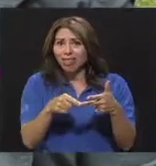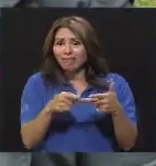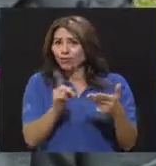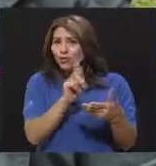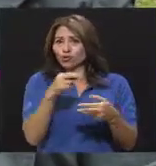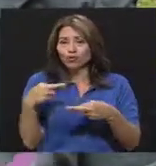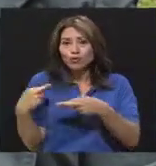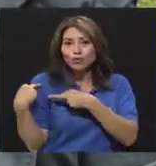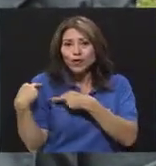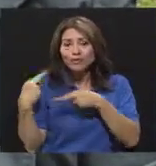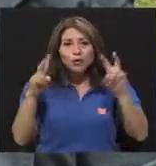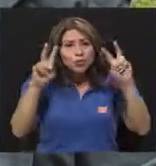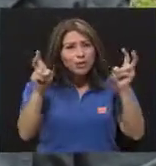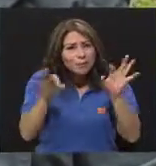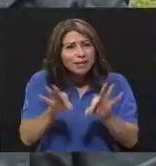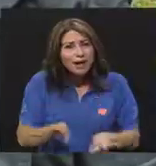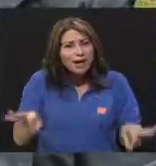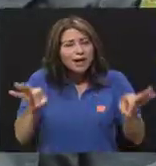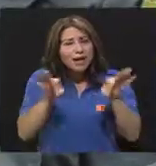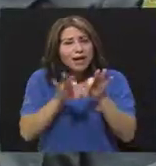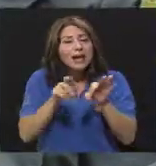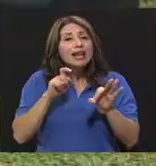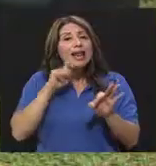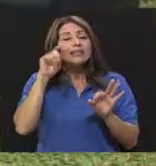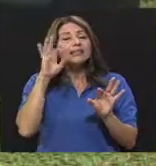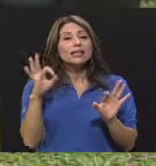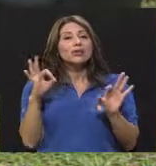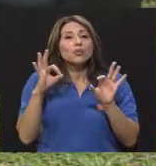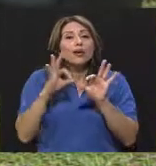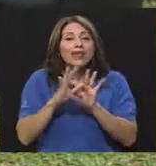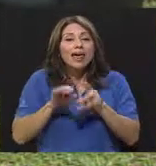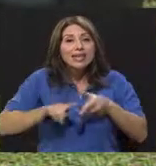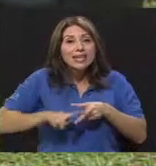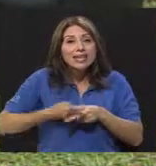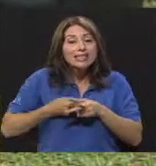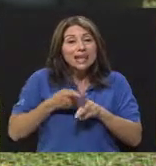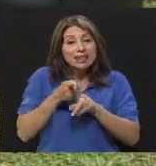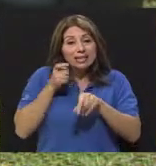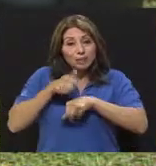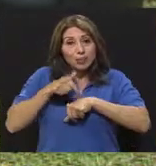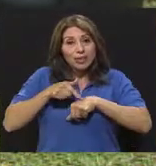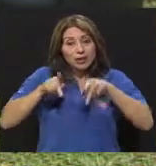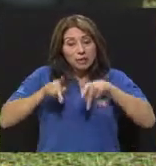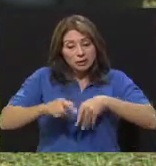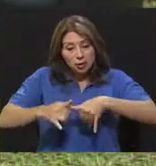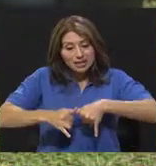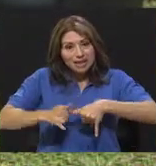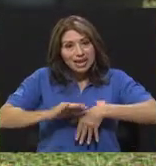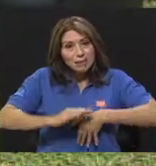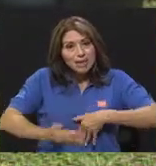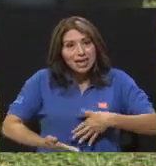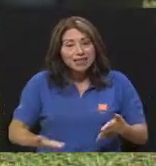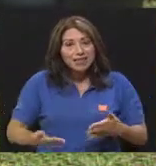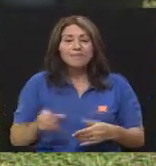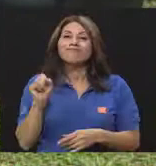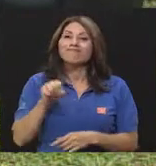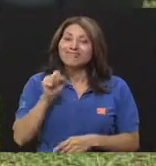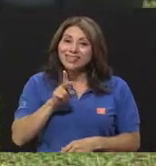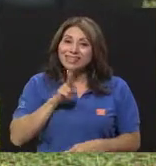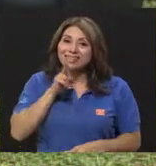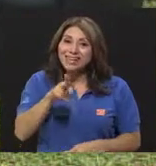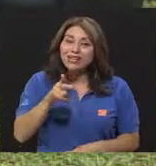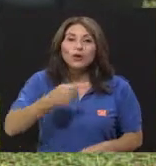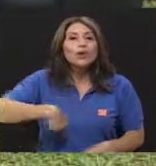sexualidad inicia incluso yo creo que desde el vientre, ¿verdad? Así es. Y el tabú que manejamos, ¿verdad? El tabú que...